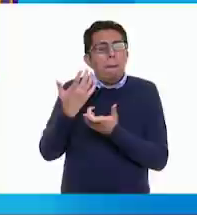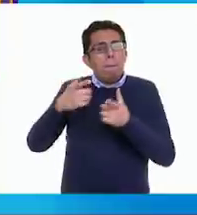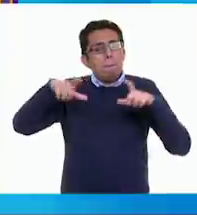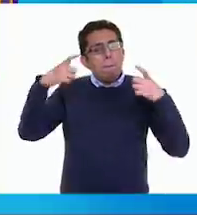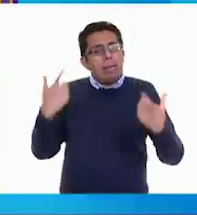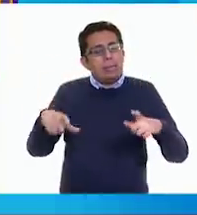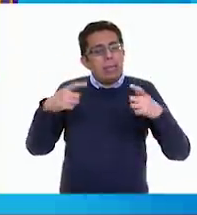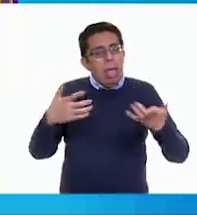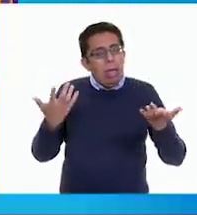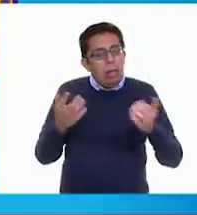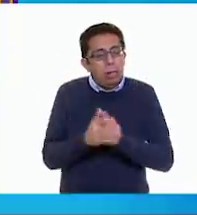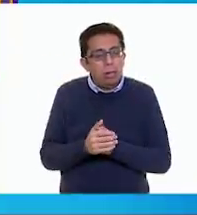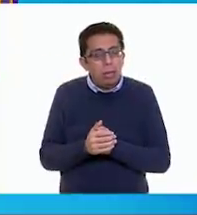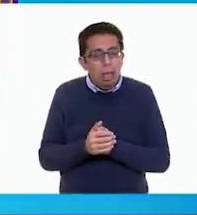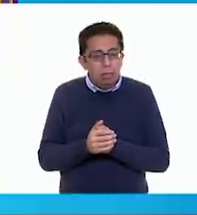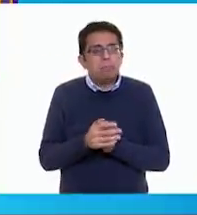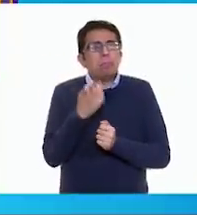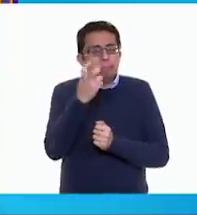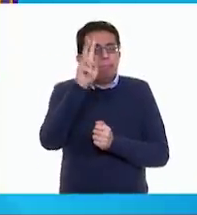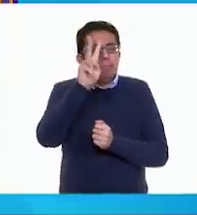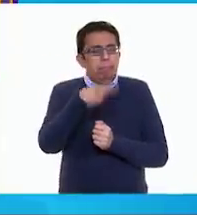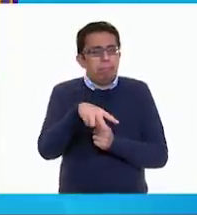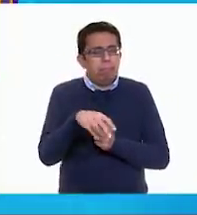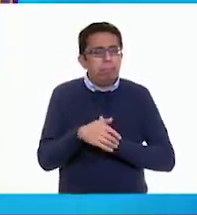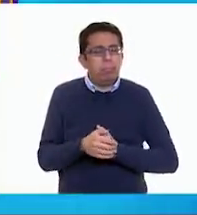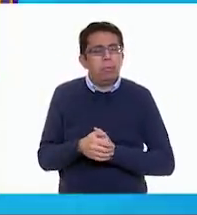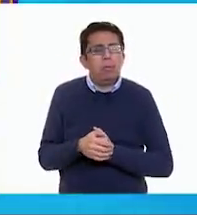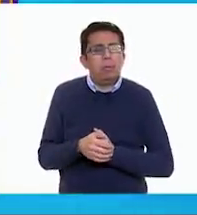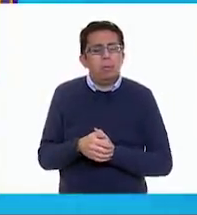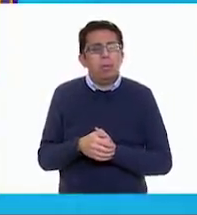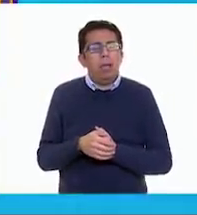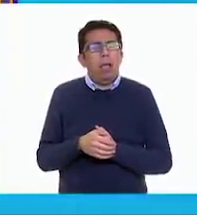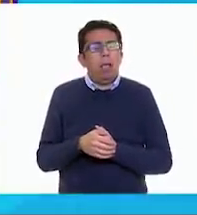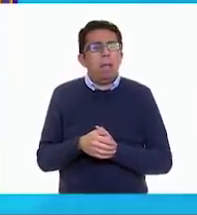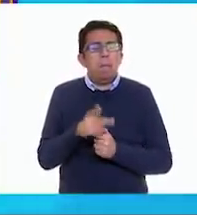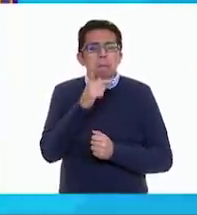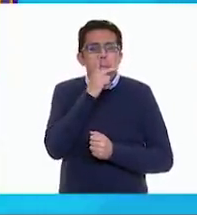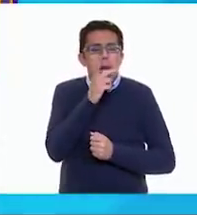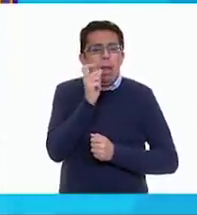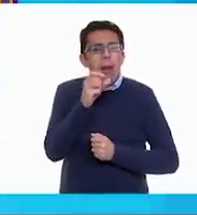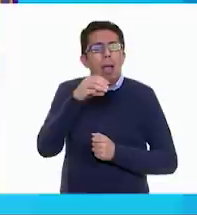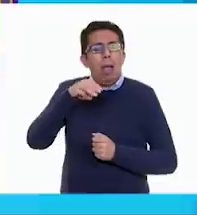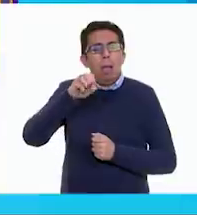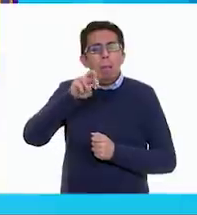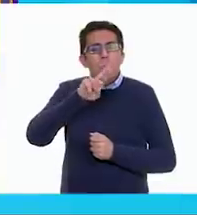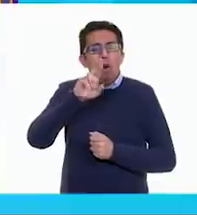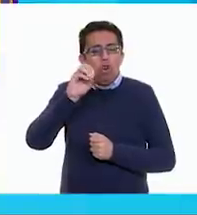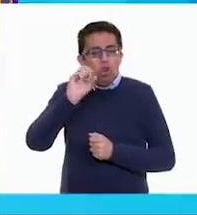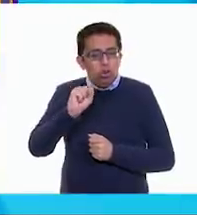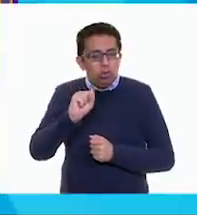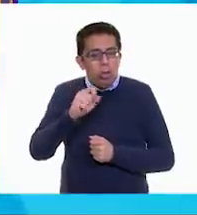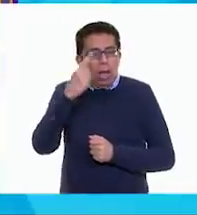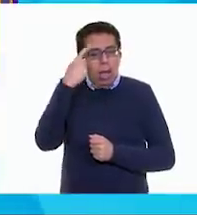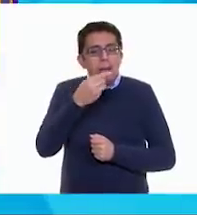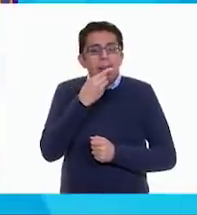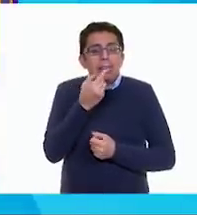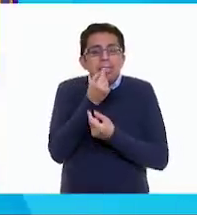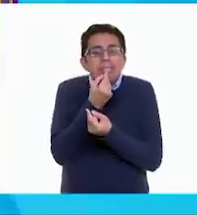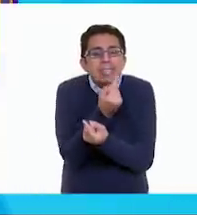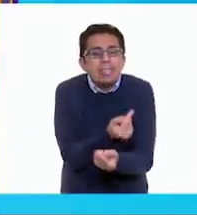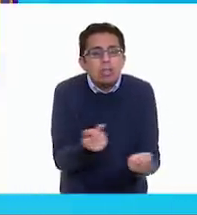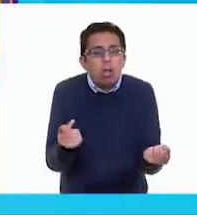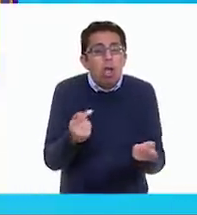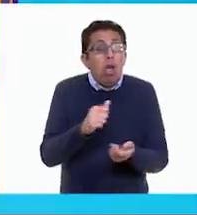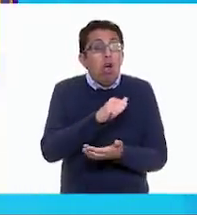Exactamente. O como la palabra morros, para referirnos a los niños. Aunque también he oído en algunas partes